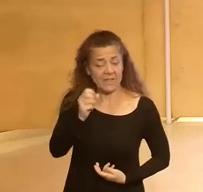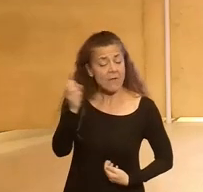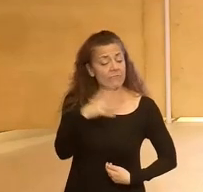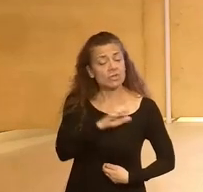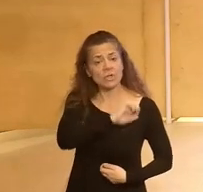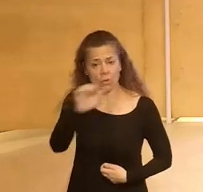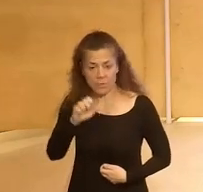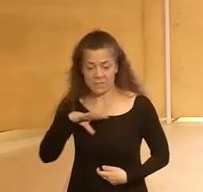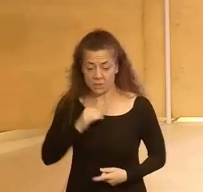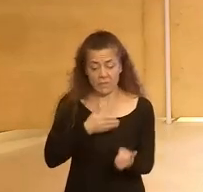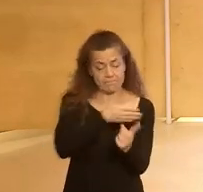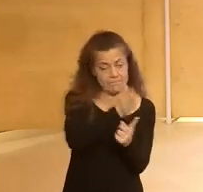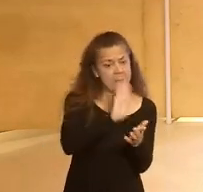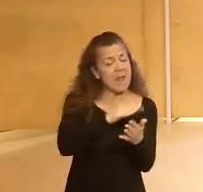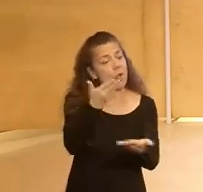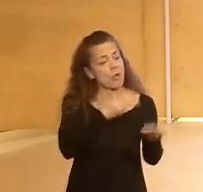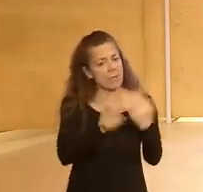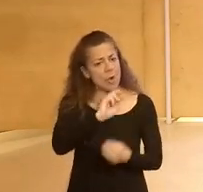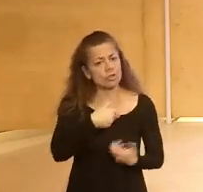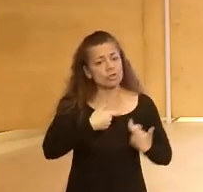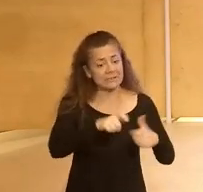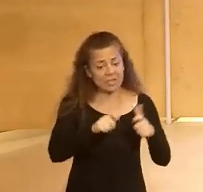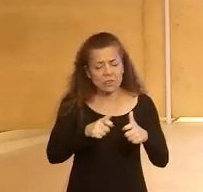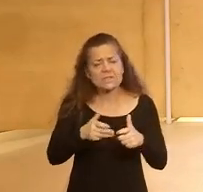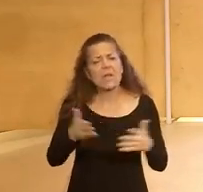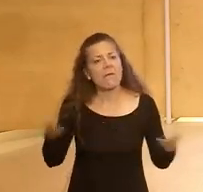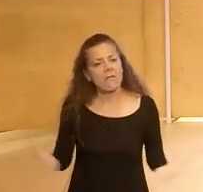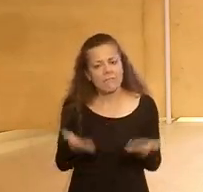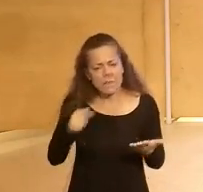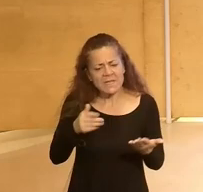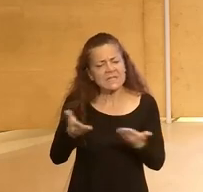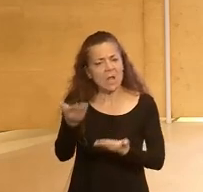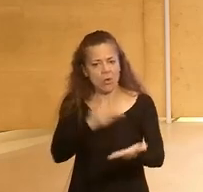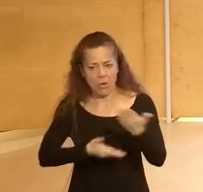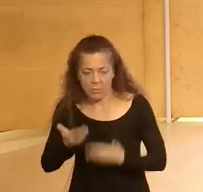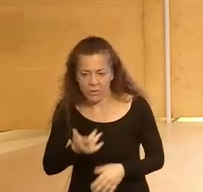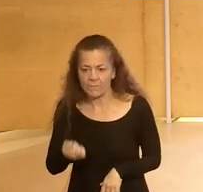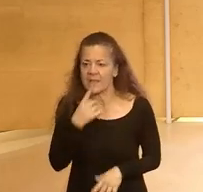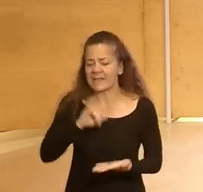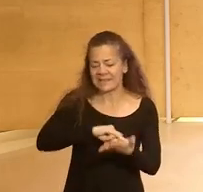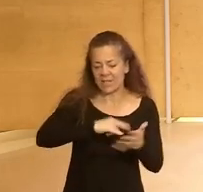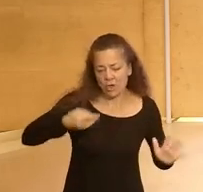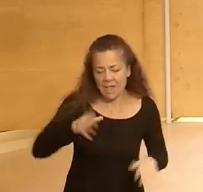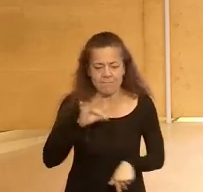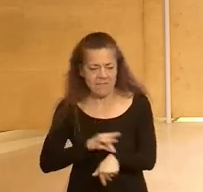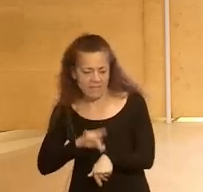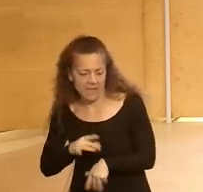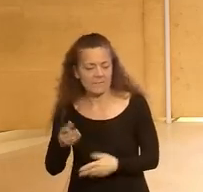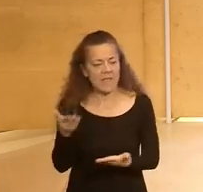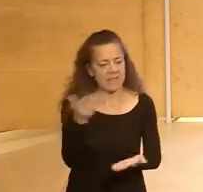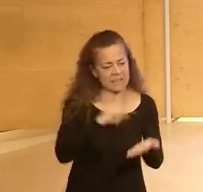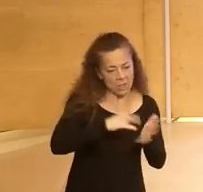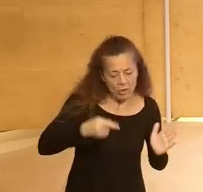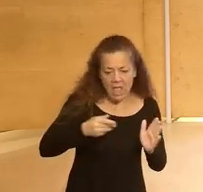puede utilizar por un lado para colaborar con otros sectores y fomentar esa colaboración del tipo oye tecnología con medicina o tecnología con